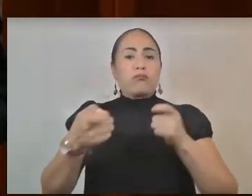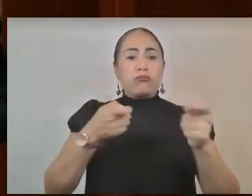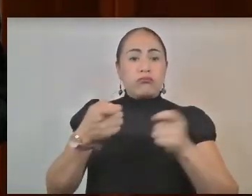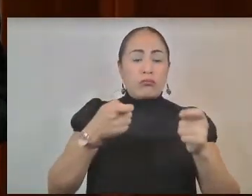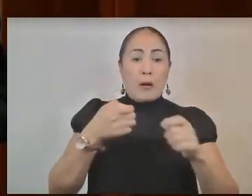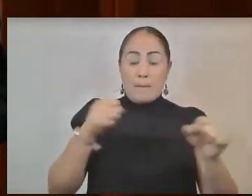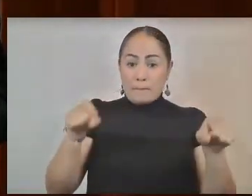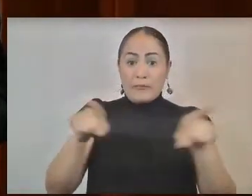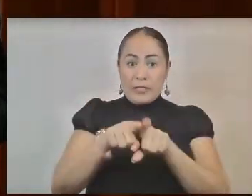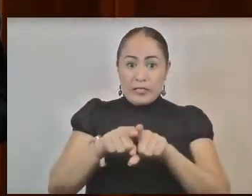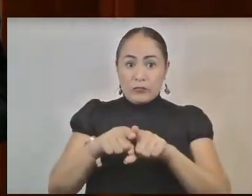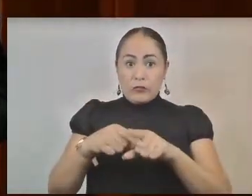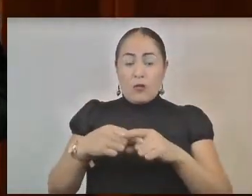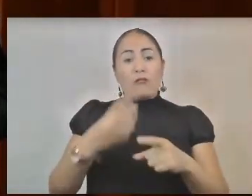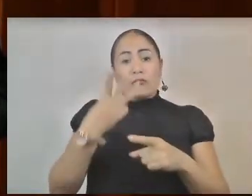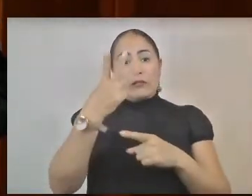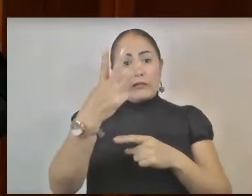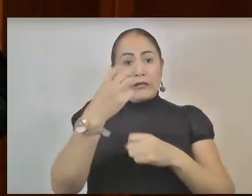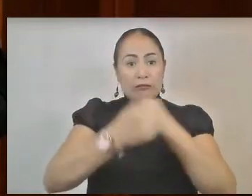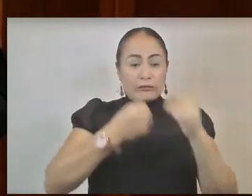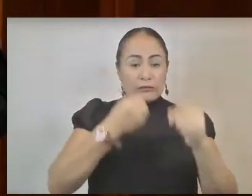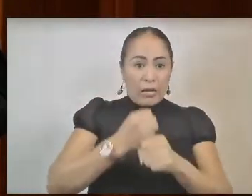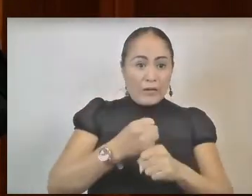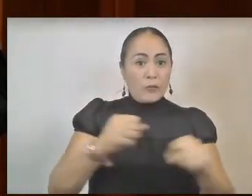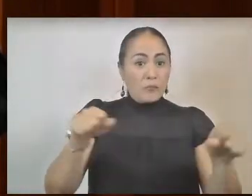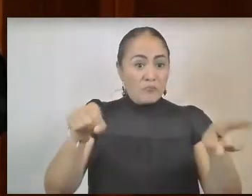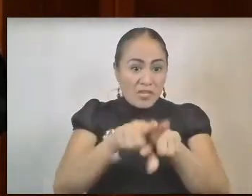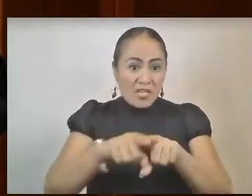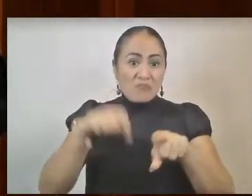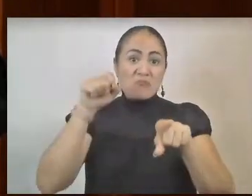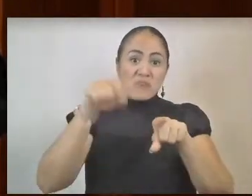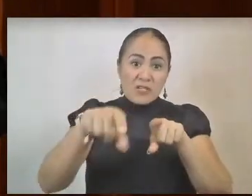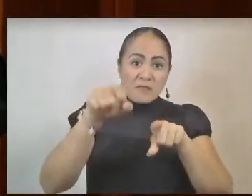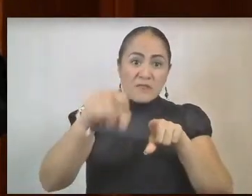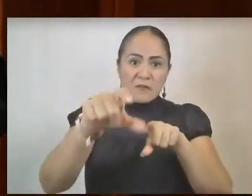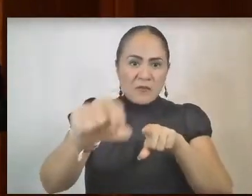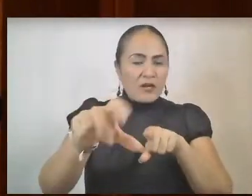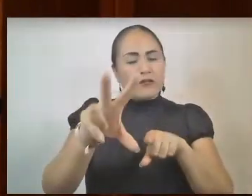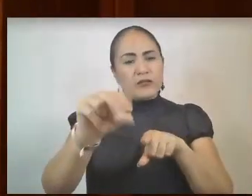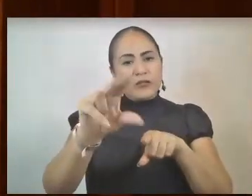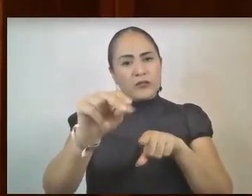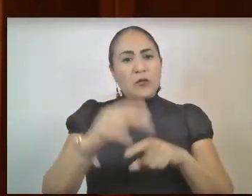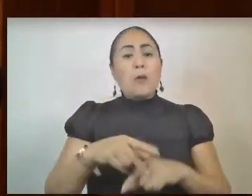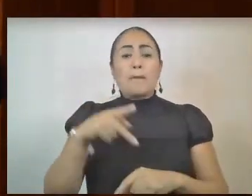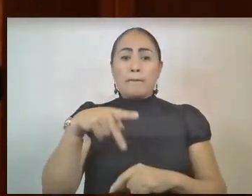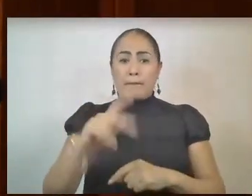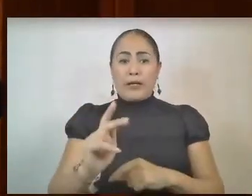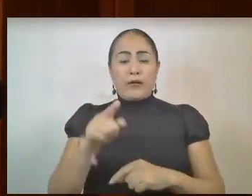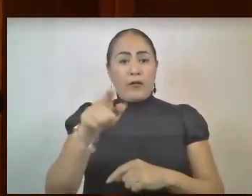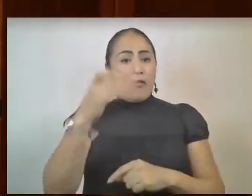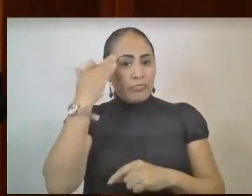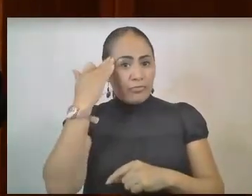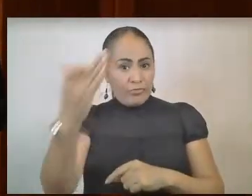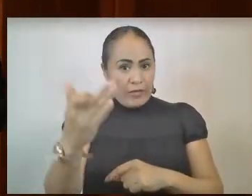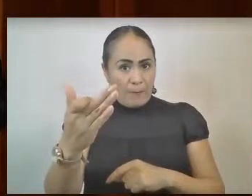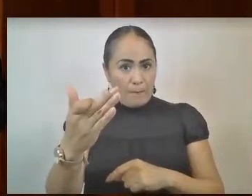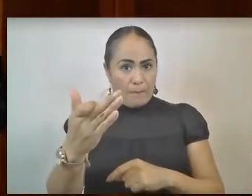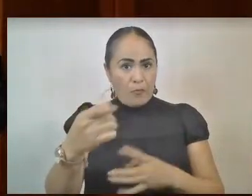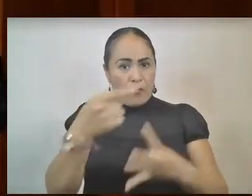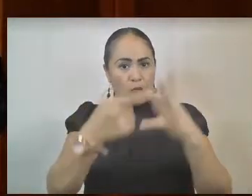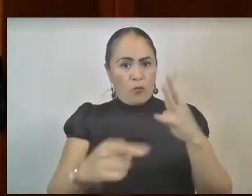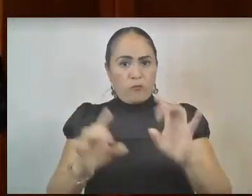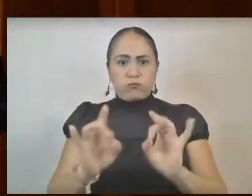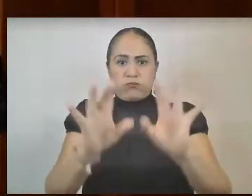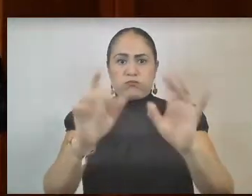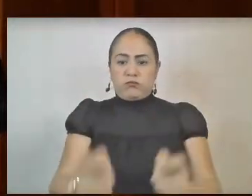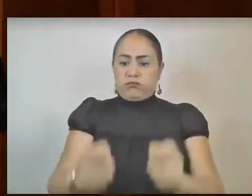también es cierto que quienes tenemos la responsabilidad en el momento y en el tiempo que nos corresponde asumirla,